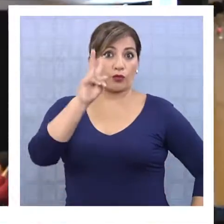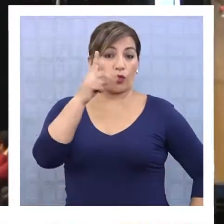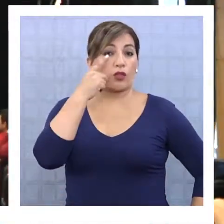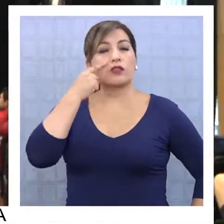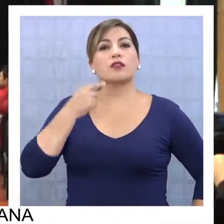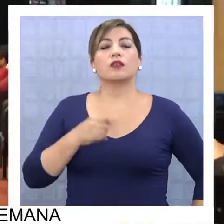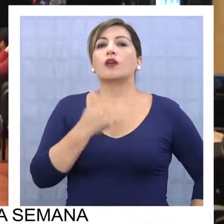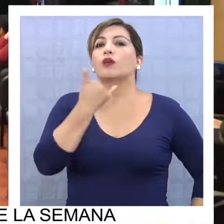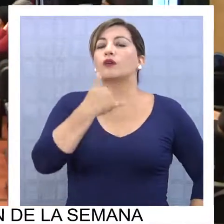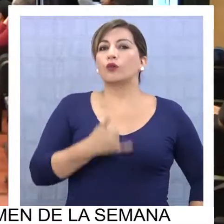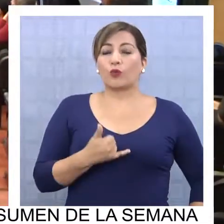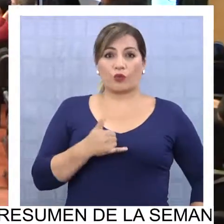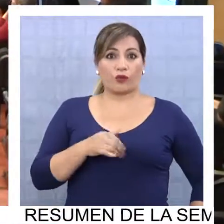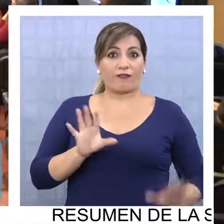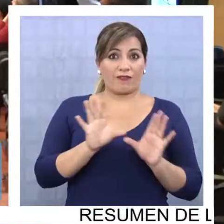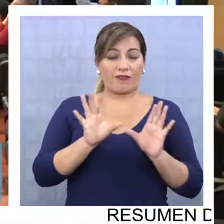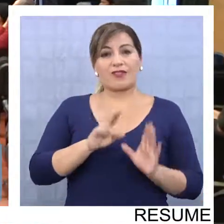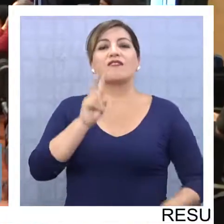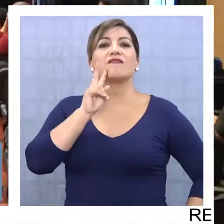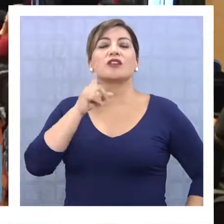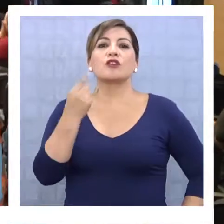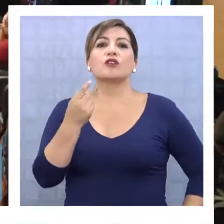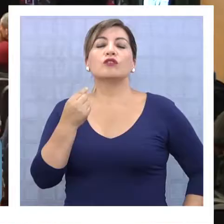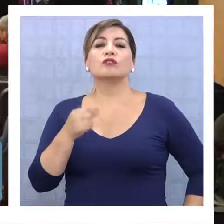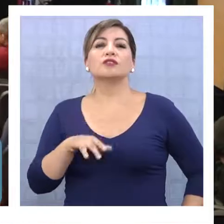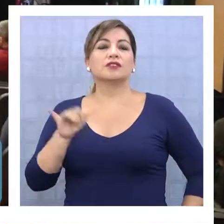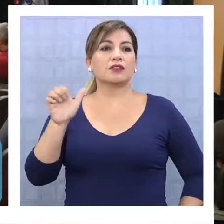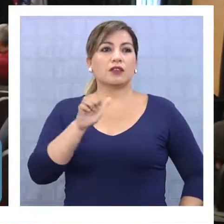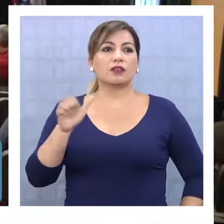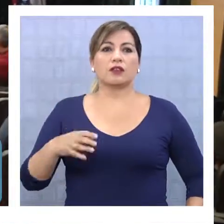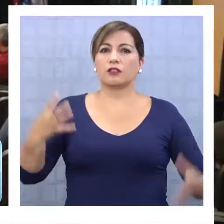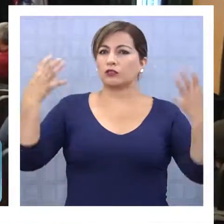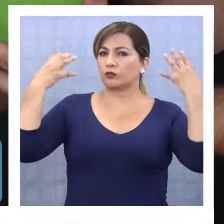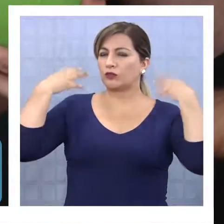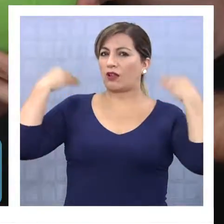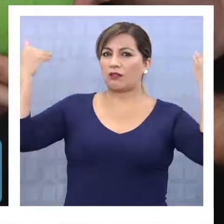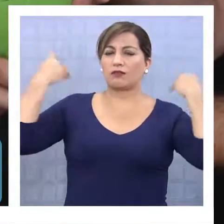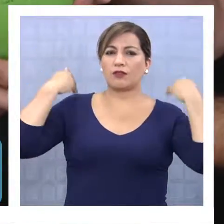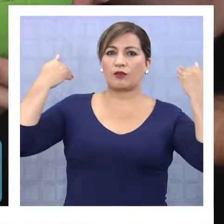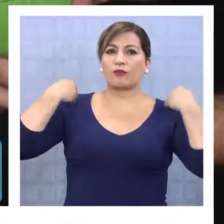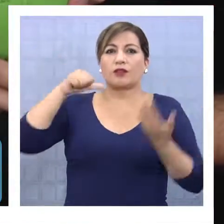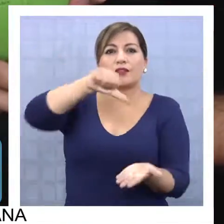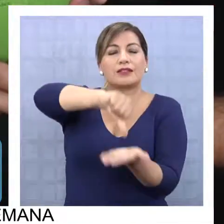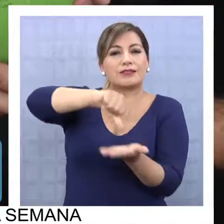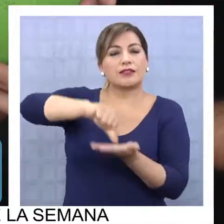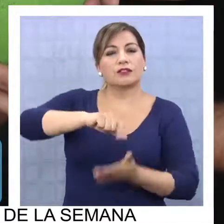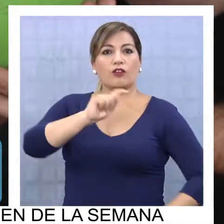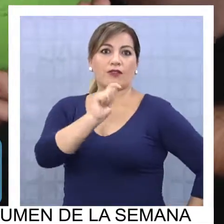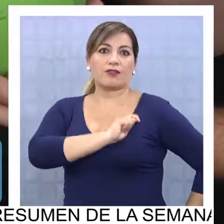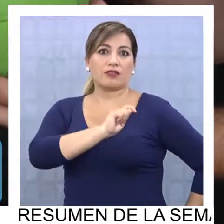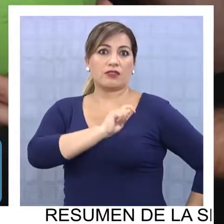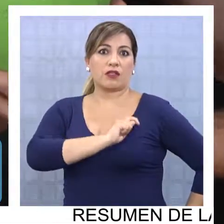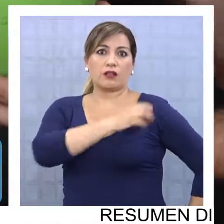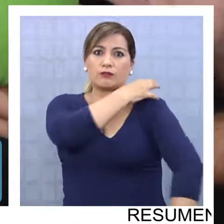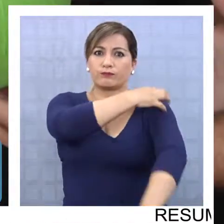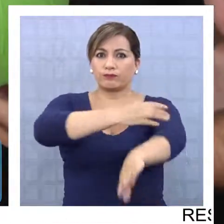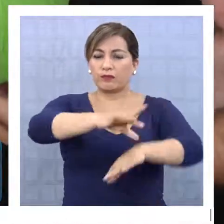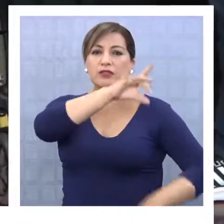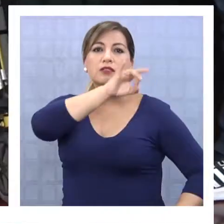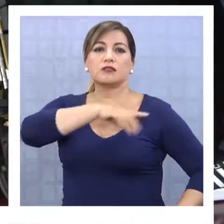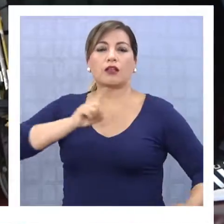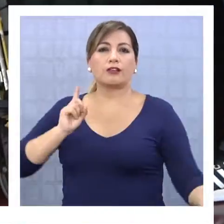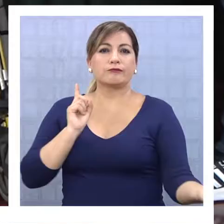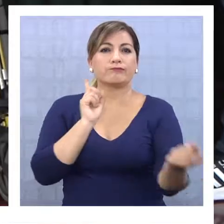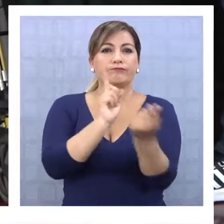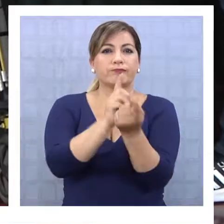Durante dos días, jueves 10 y viernes 11 de enero, los encargados del deporte adaptado de los centros de Teletón de todo el